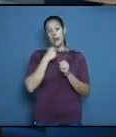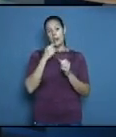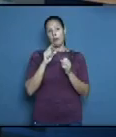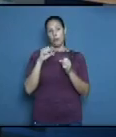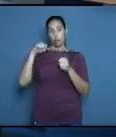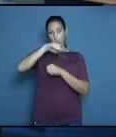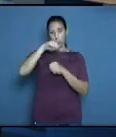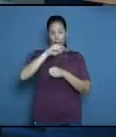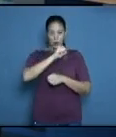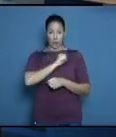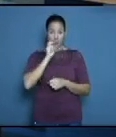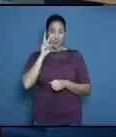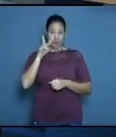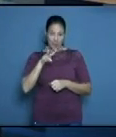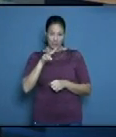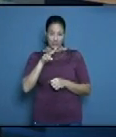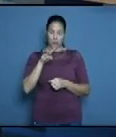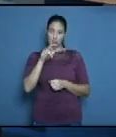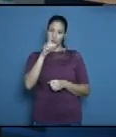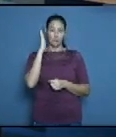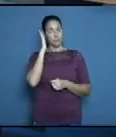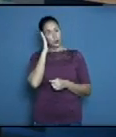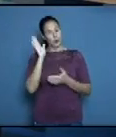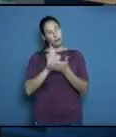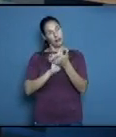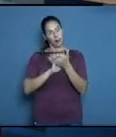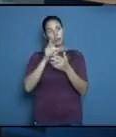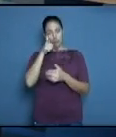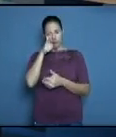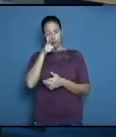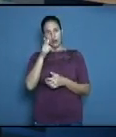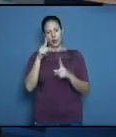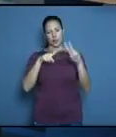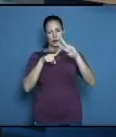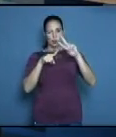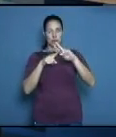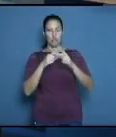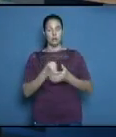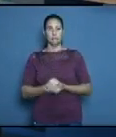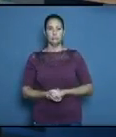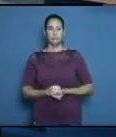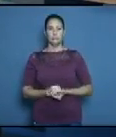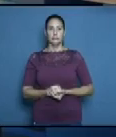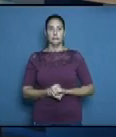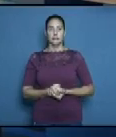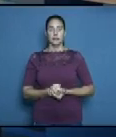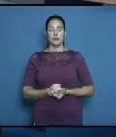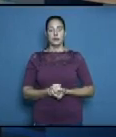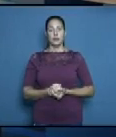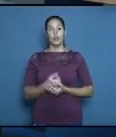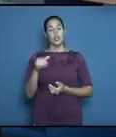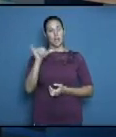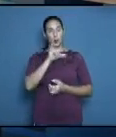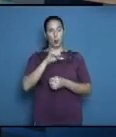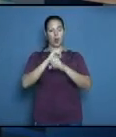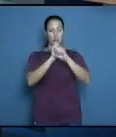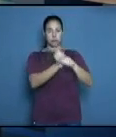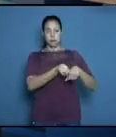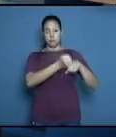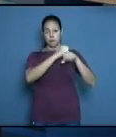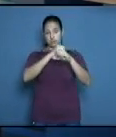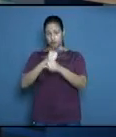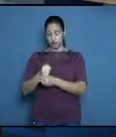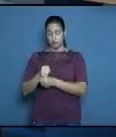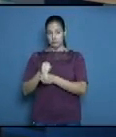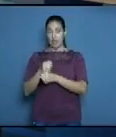podrá dormir muy poco en las próximas horas amplia será la actividad en el canotaje antes decirle que la